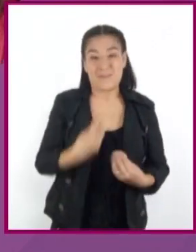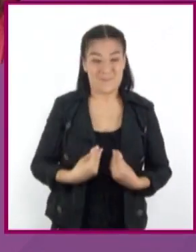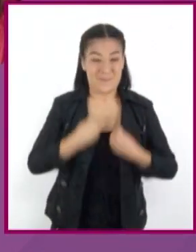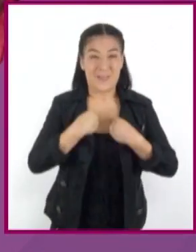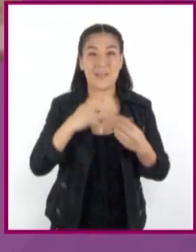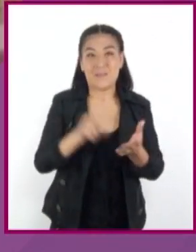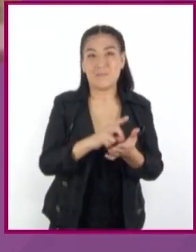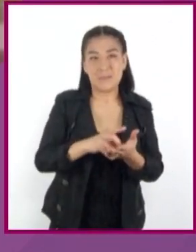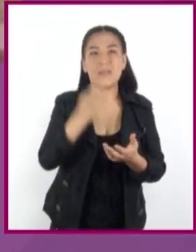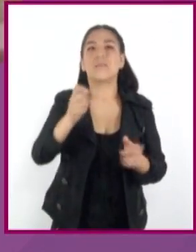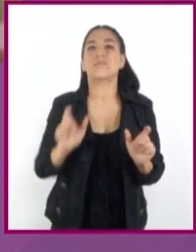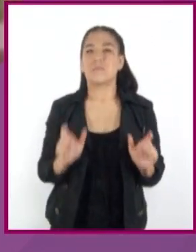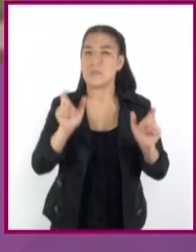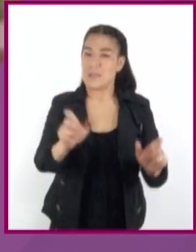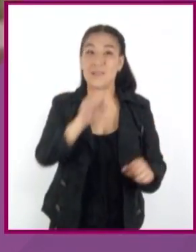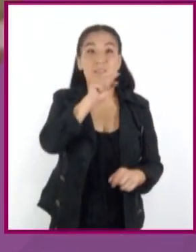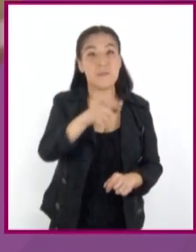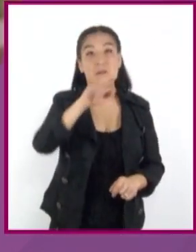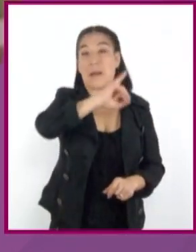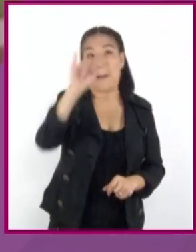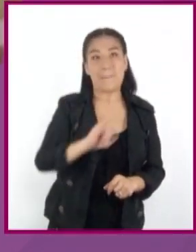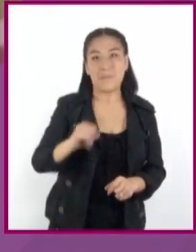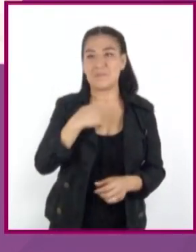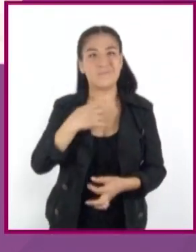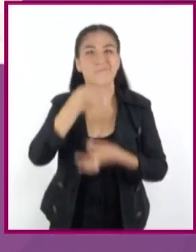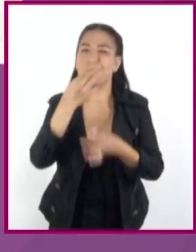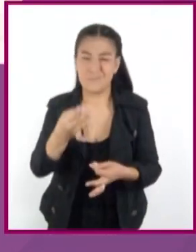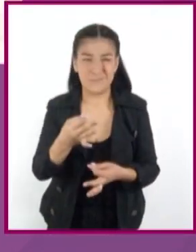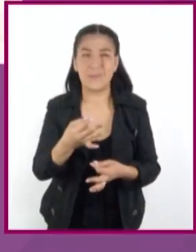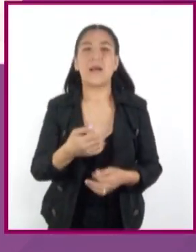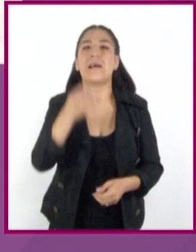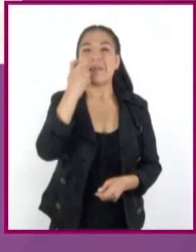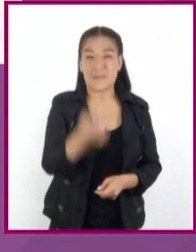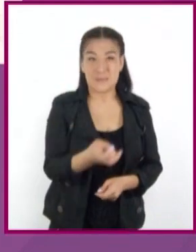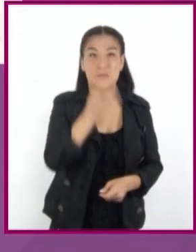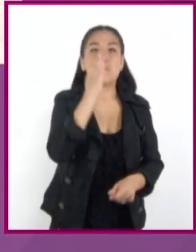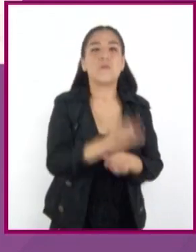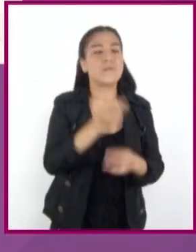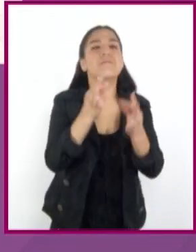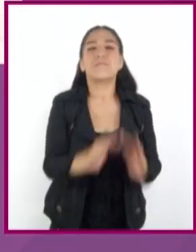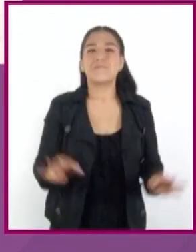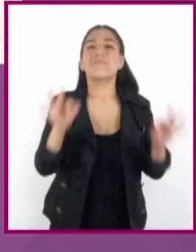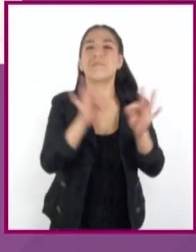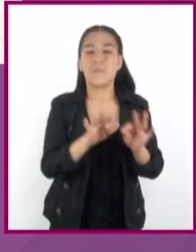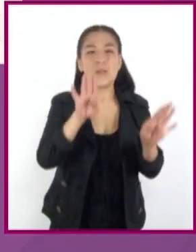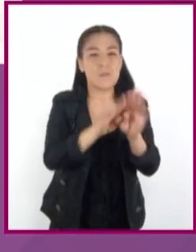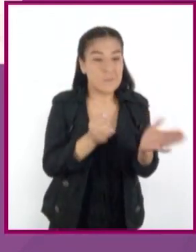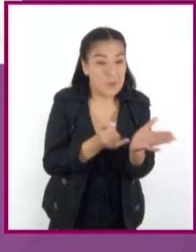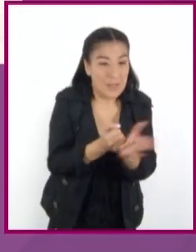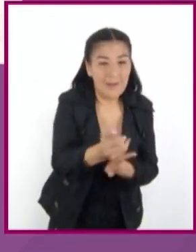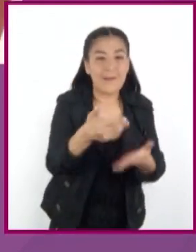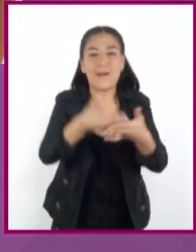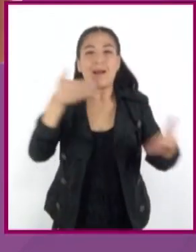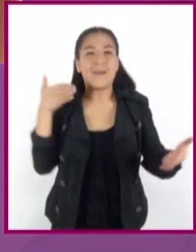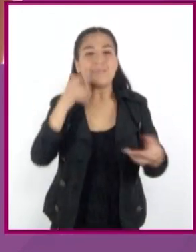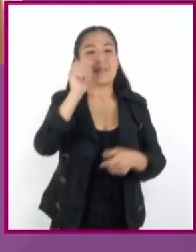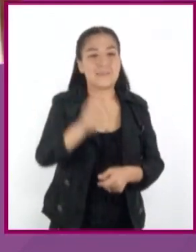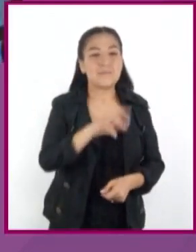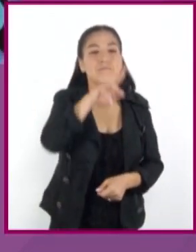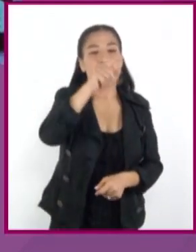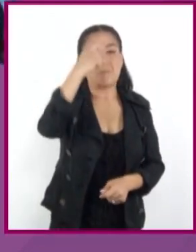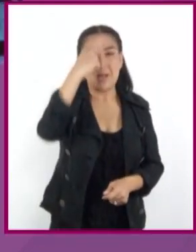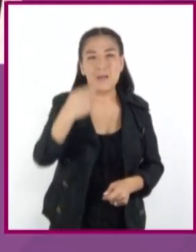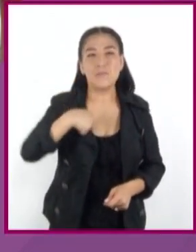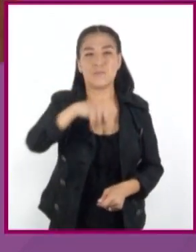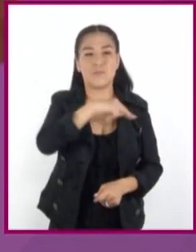factores de protección tampoco implica que nunca las probaremos. Aquí, lo importante es decidir y actuar en torno a lo que es mejor para